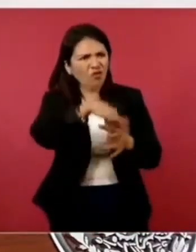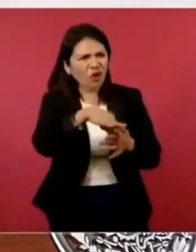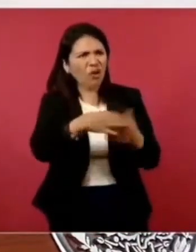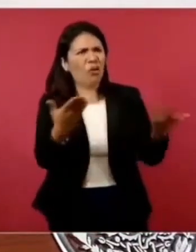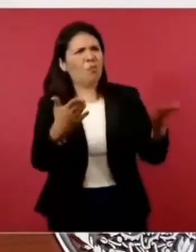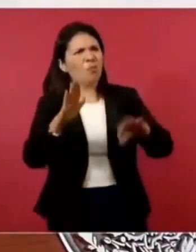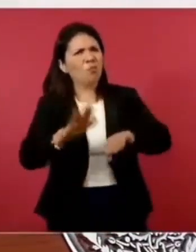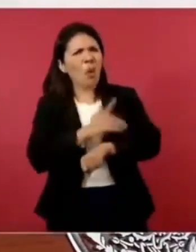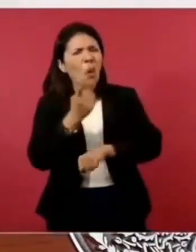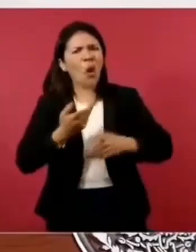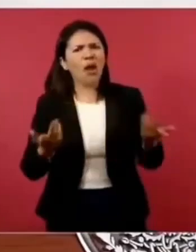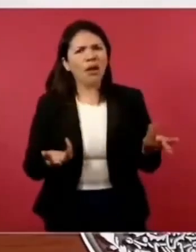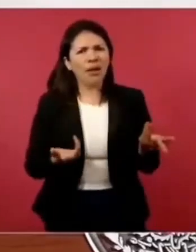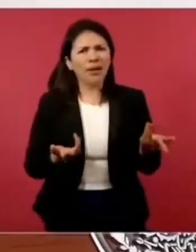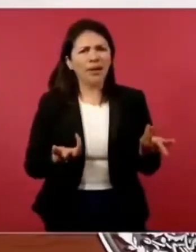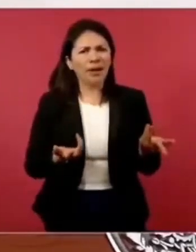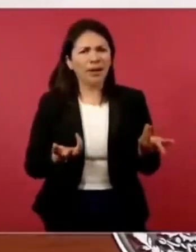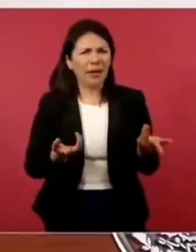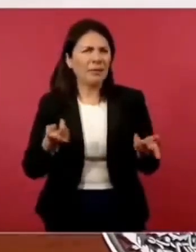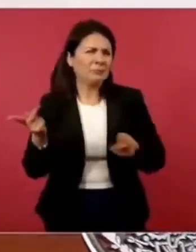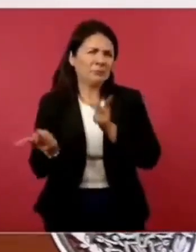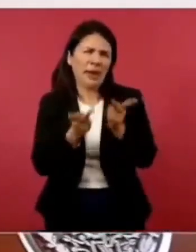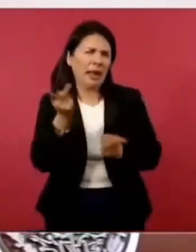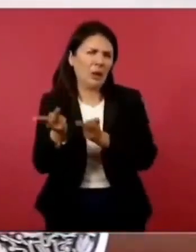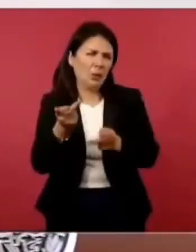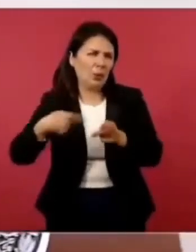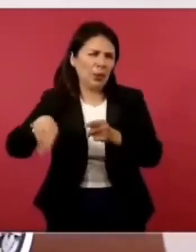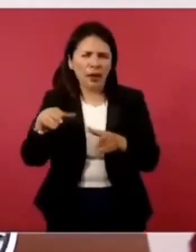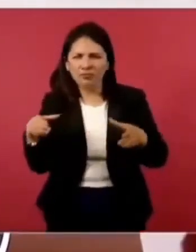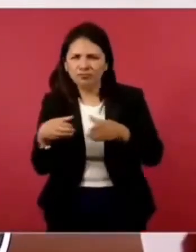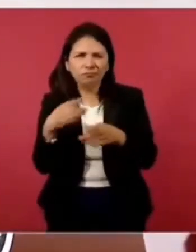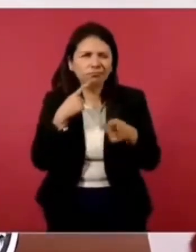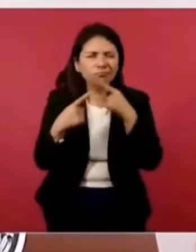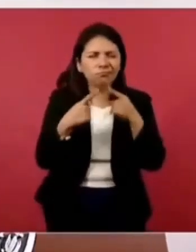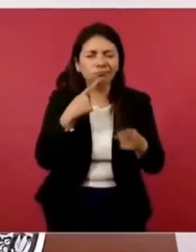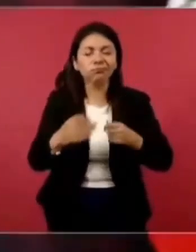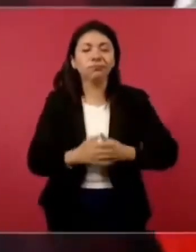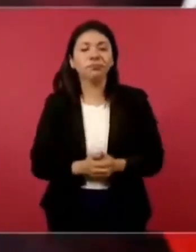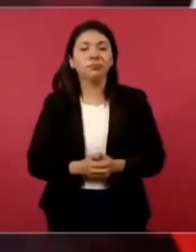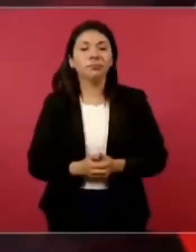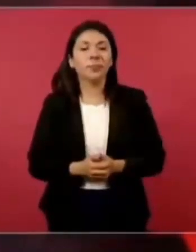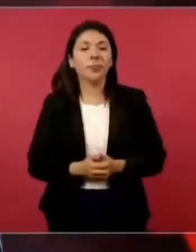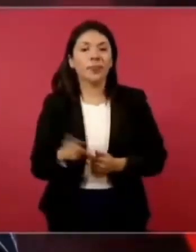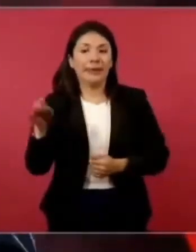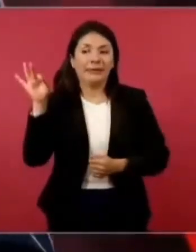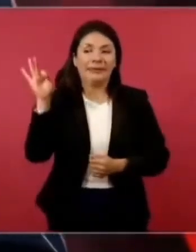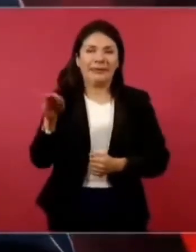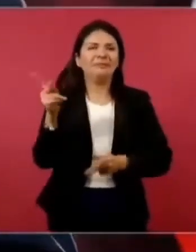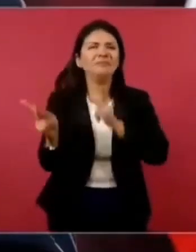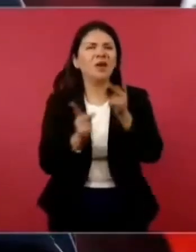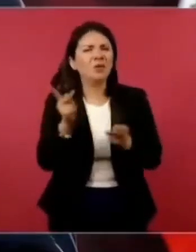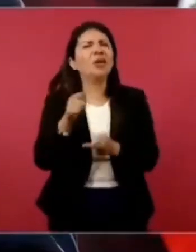Empezó a indagar, les metió el desgranador.